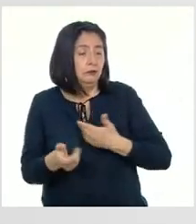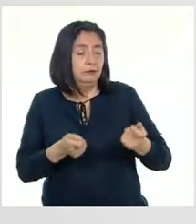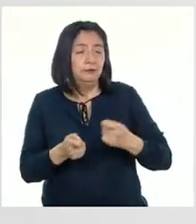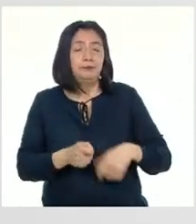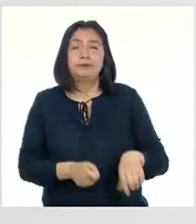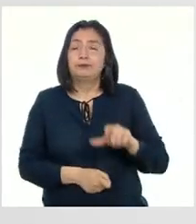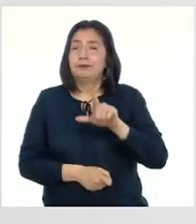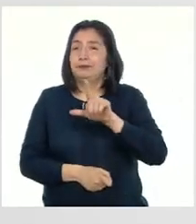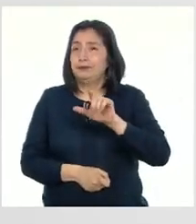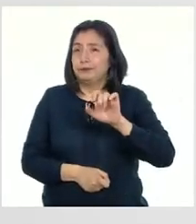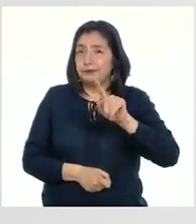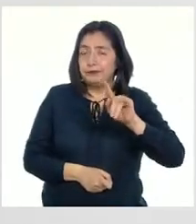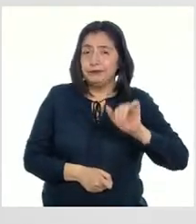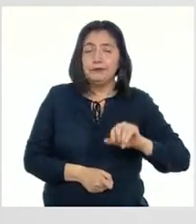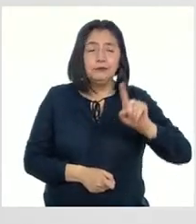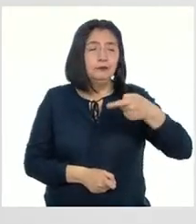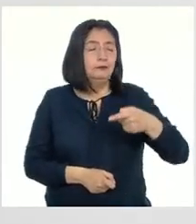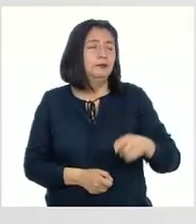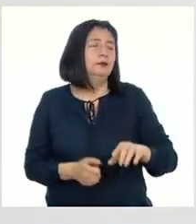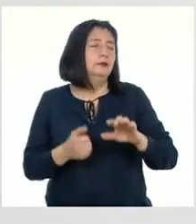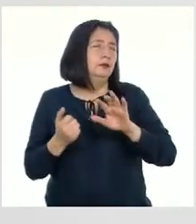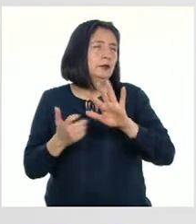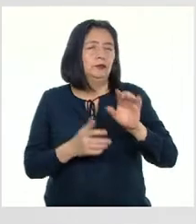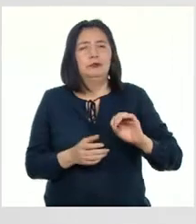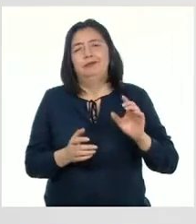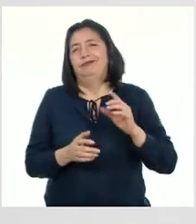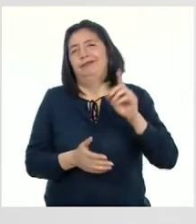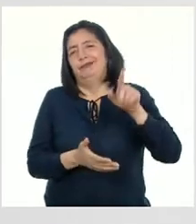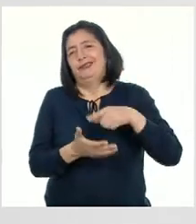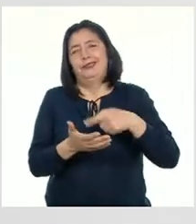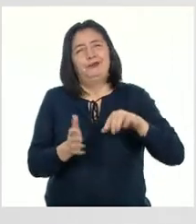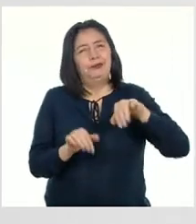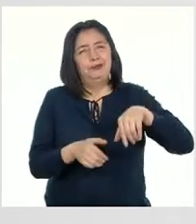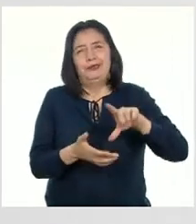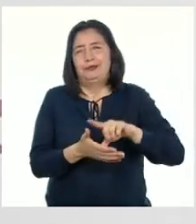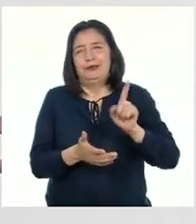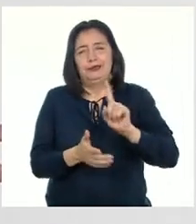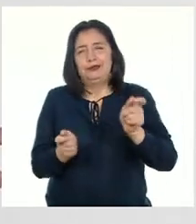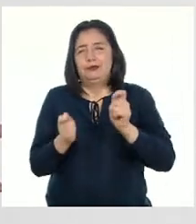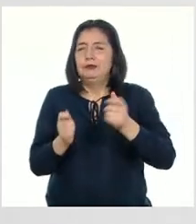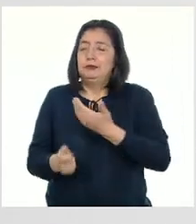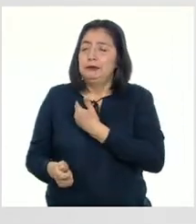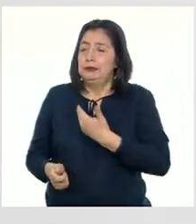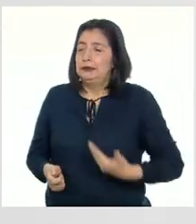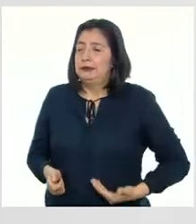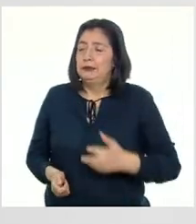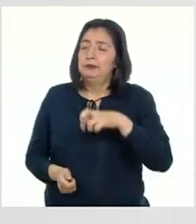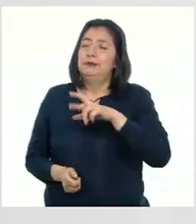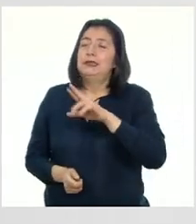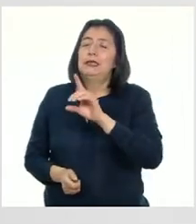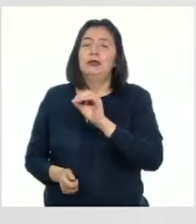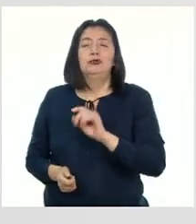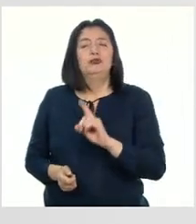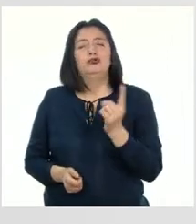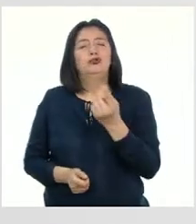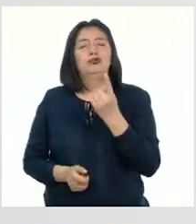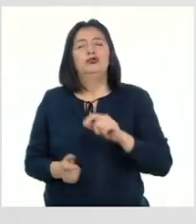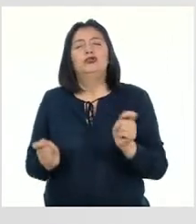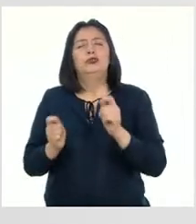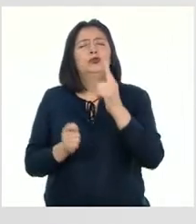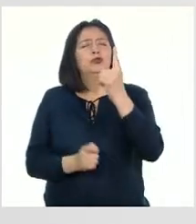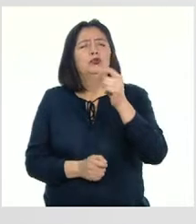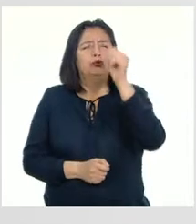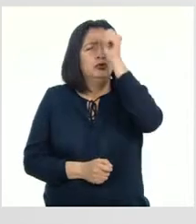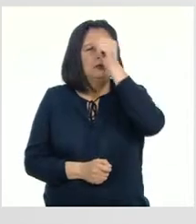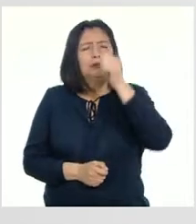en 1959 Se eliminó la celebración en Lima El presidente Prado decretó que solo se celebraría un